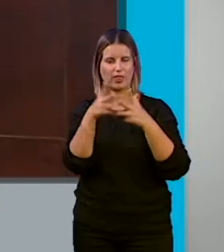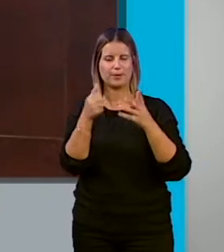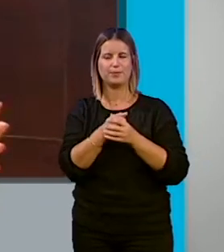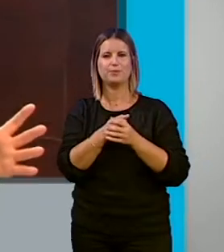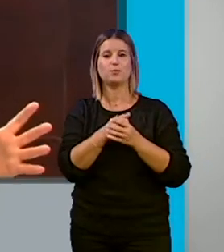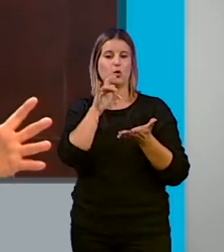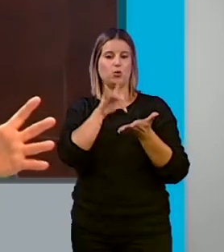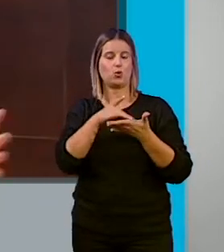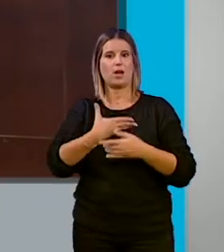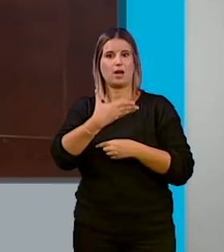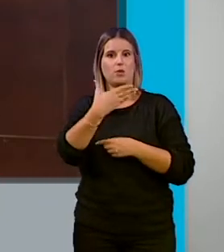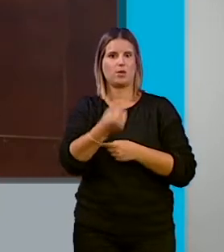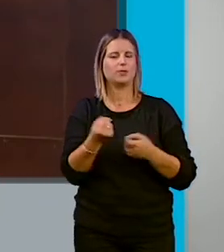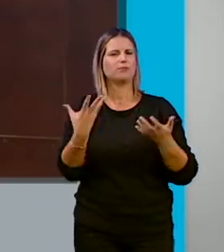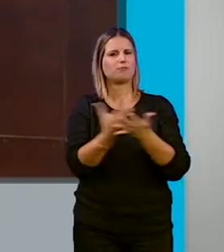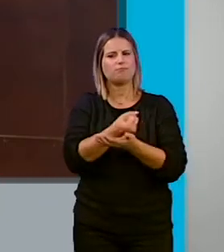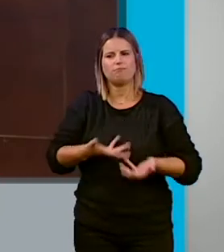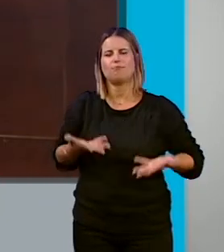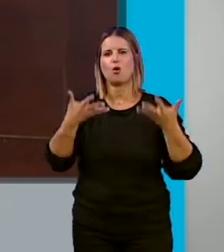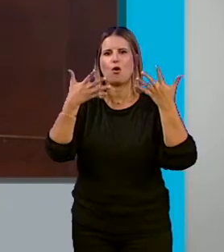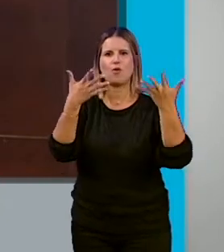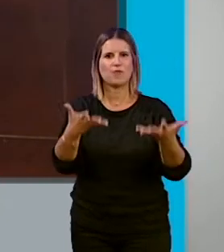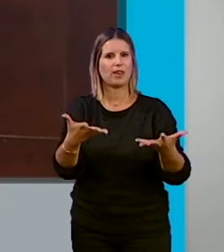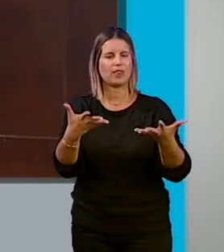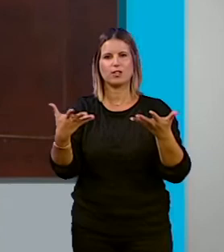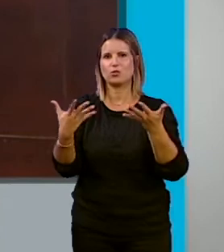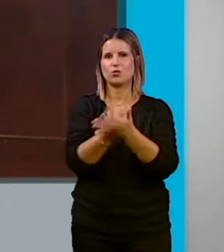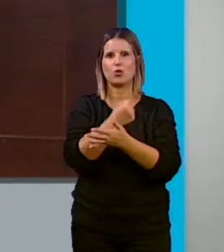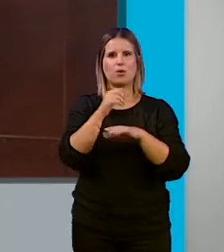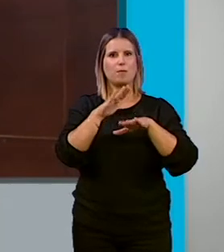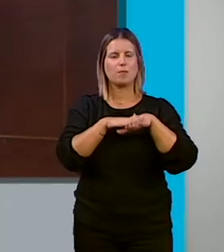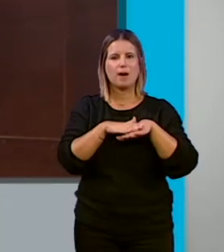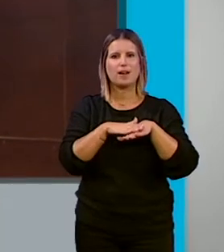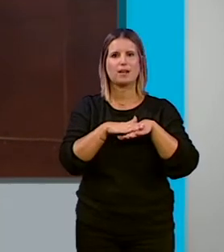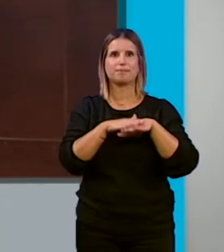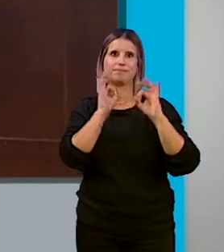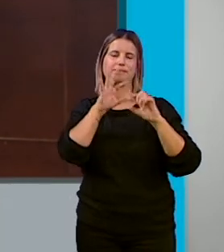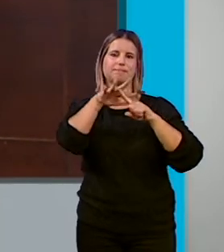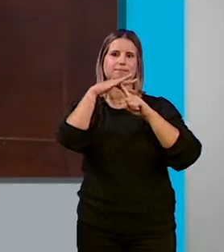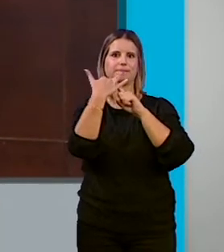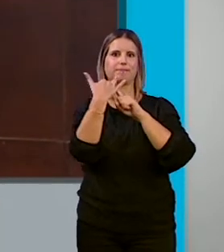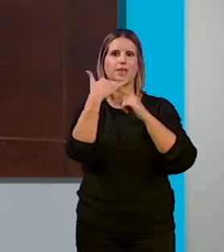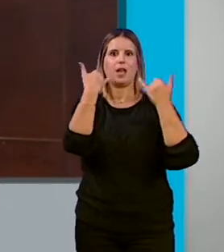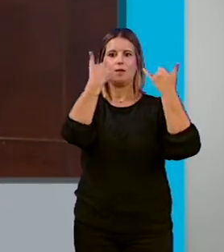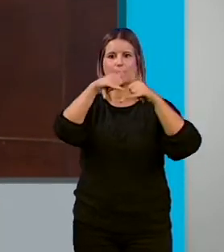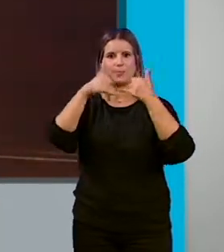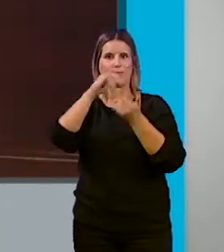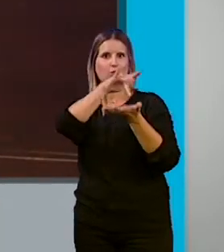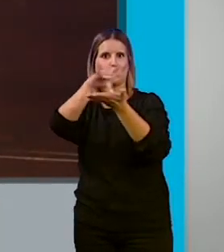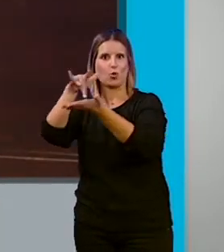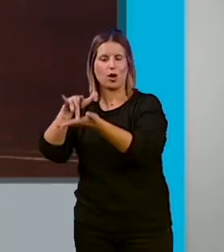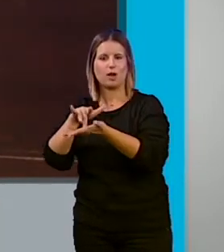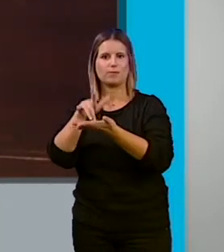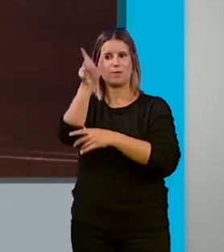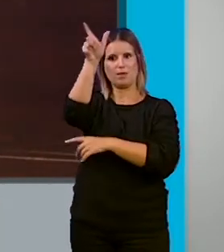Desde el ayuntamiento toda la disponibilidad y disposición para la celebración, en este caso para los actos de esta conmemoración. La